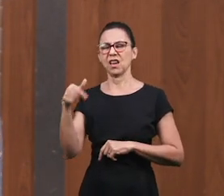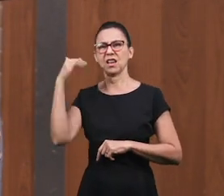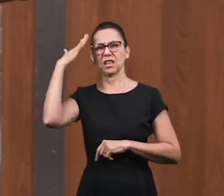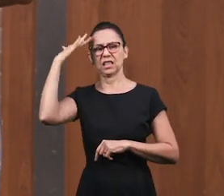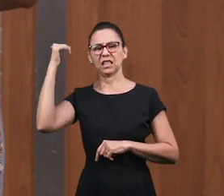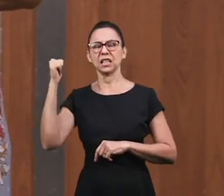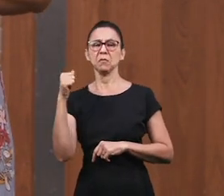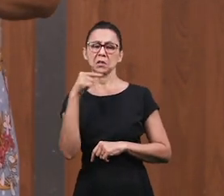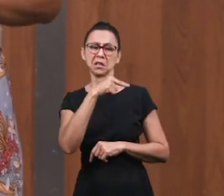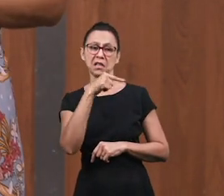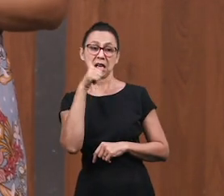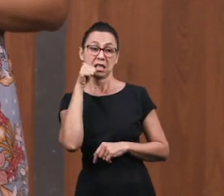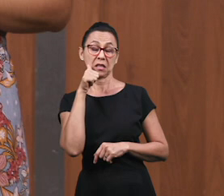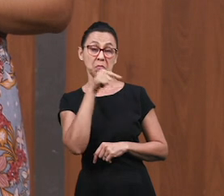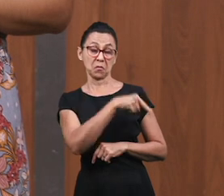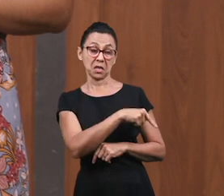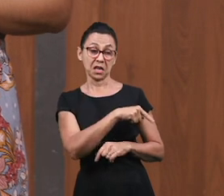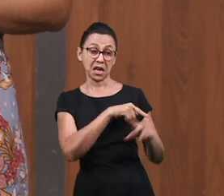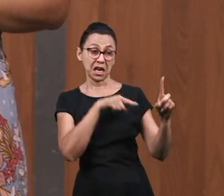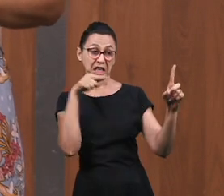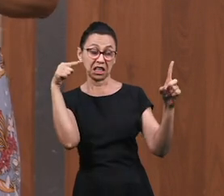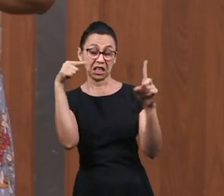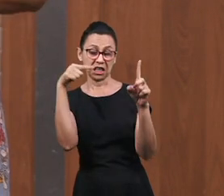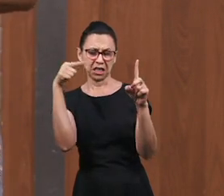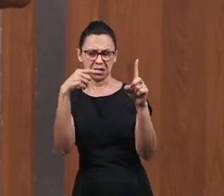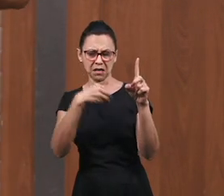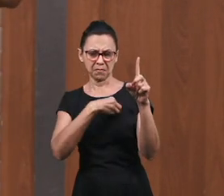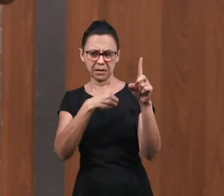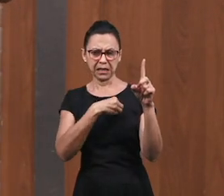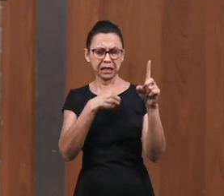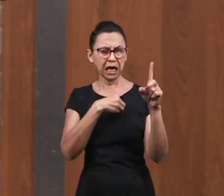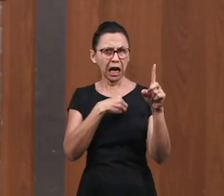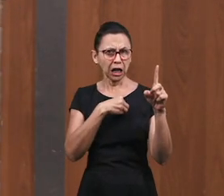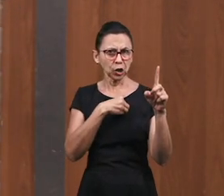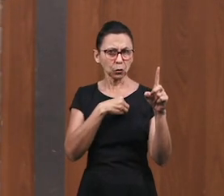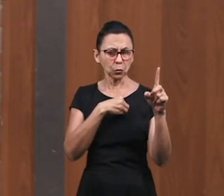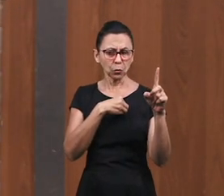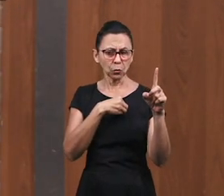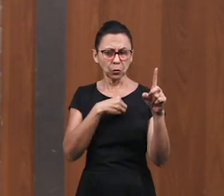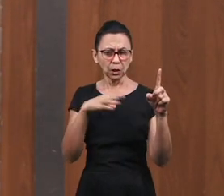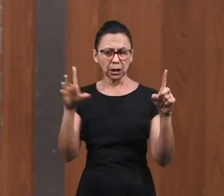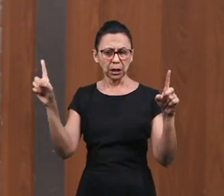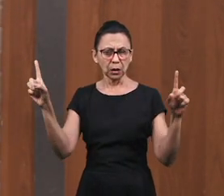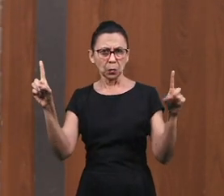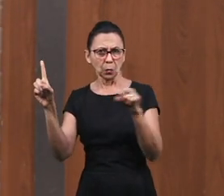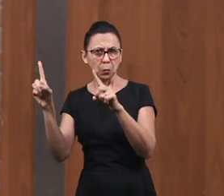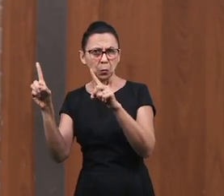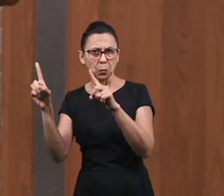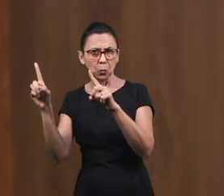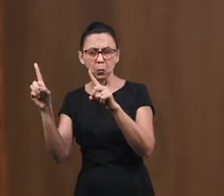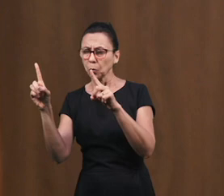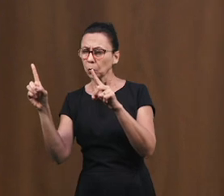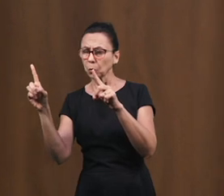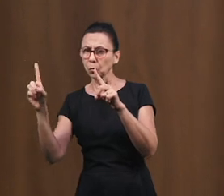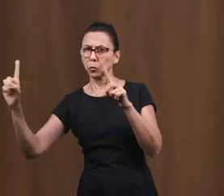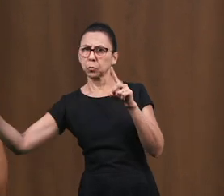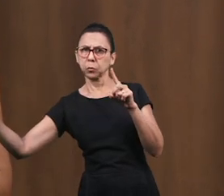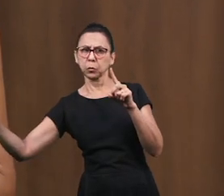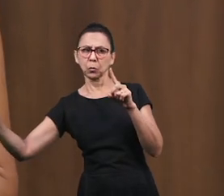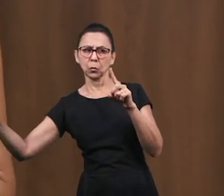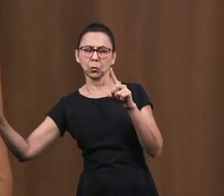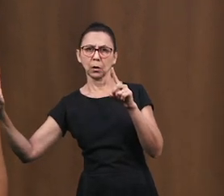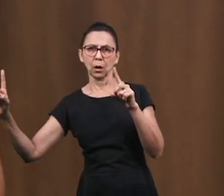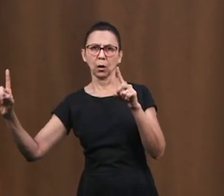profeta Sabría que esta mujer es una pecadora Y no dejaría que ella se aproxime Pero Jesús